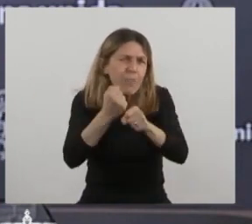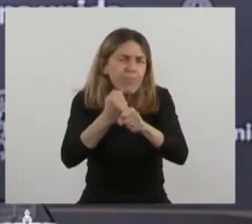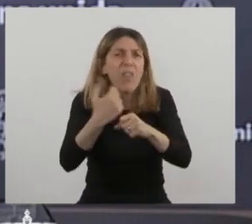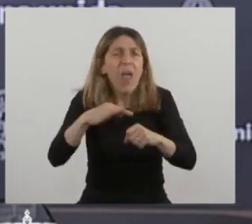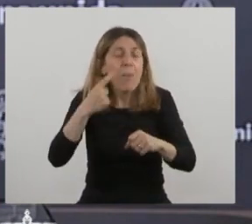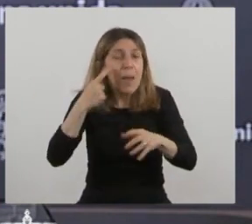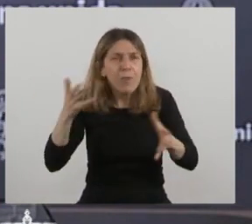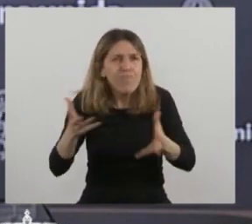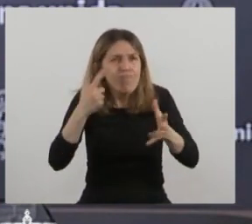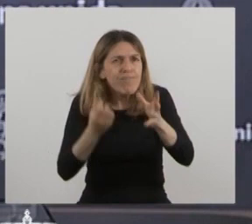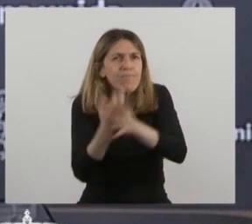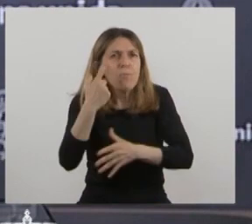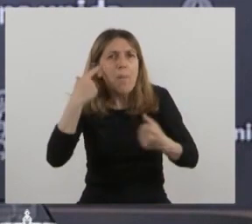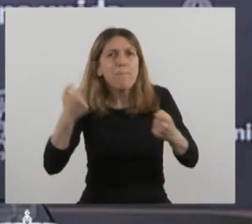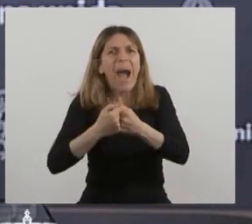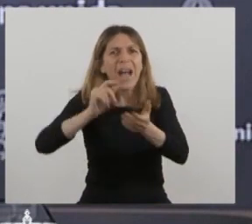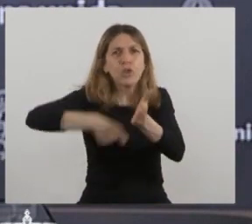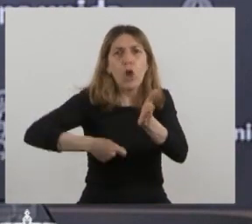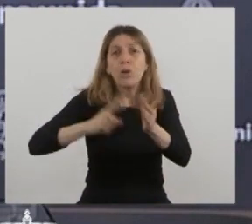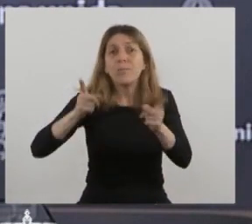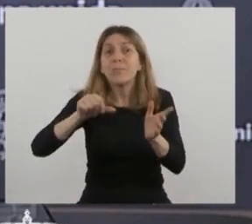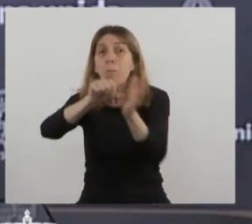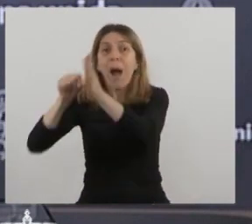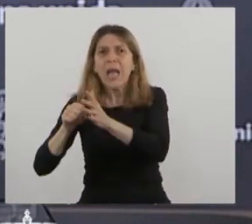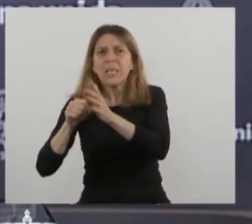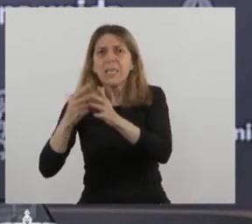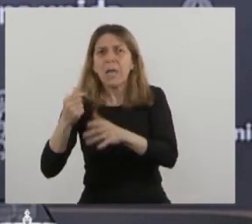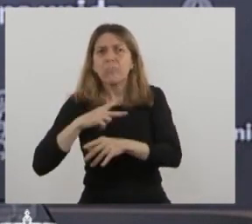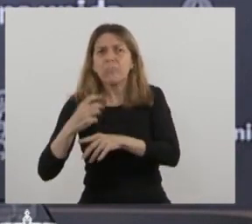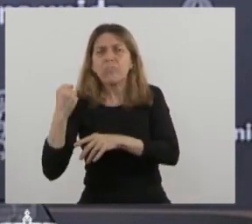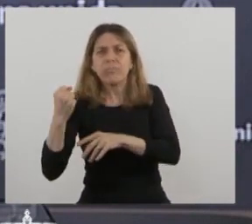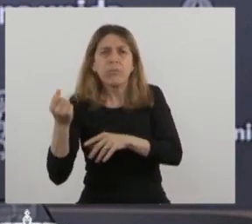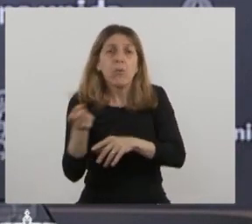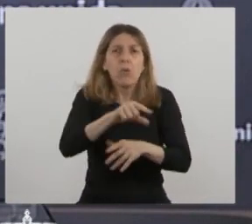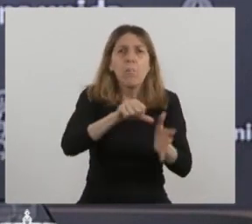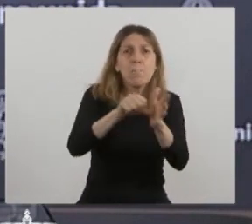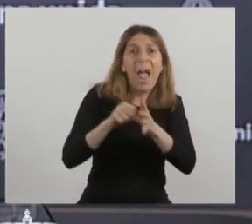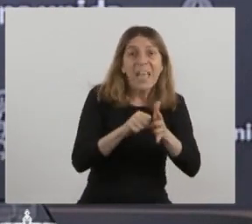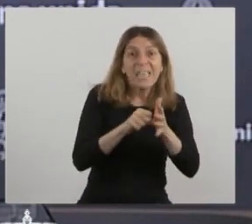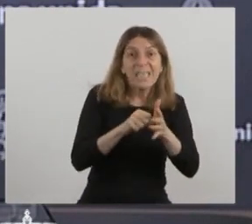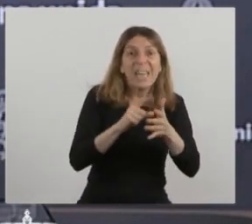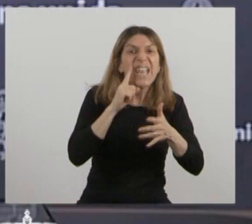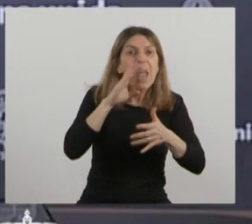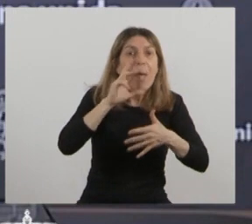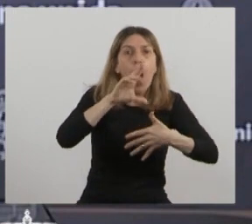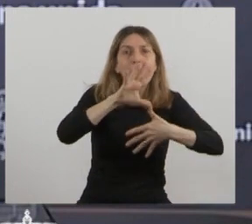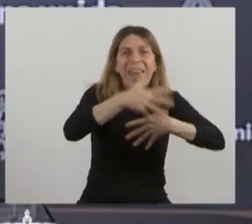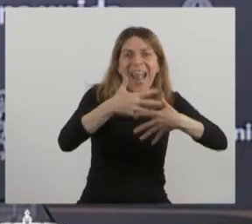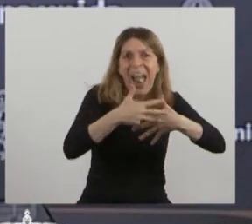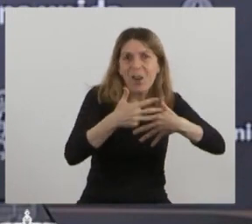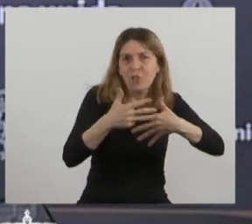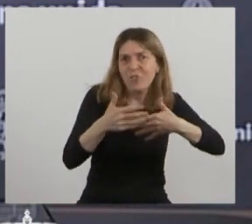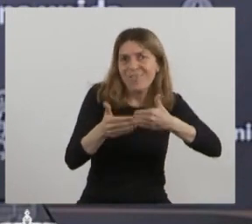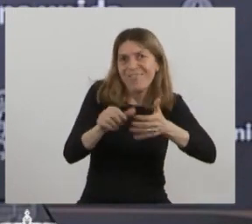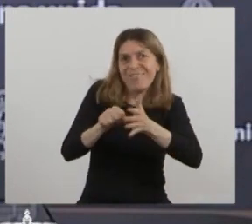pacto entre los países desarrollados y los países latinoamericanos y caribeños para utilizar esos DEX en la